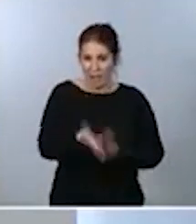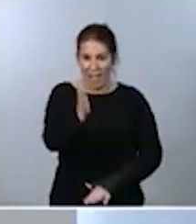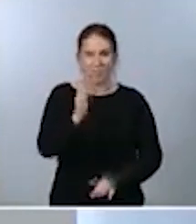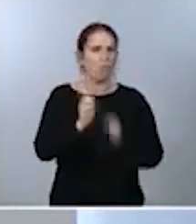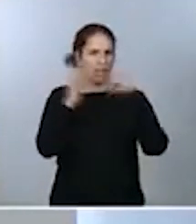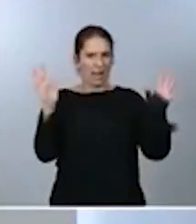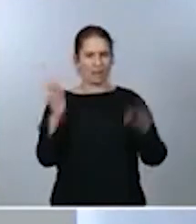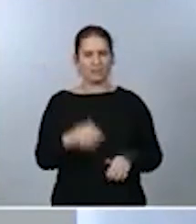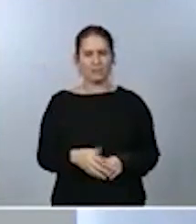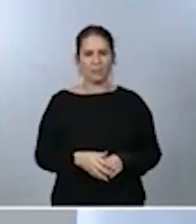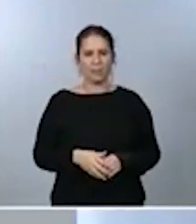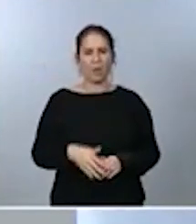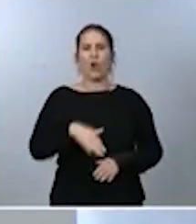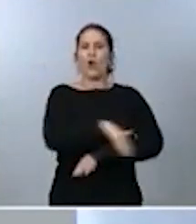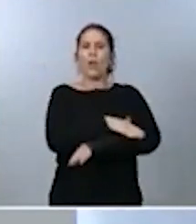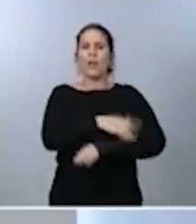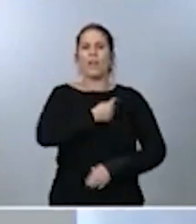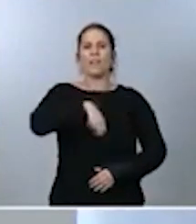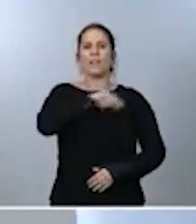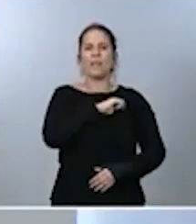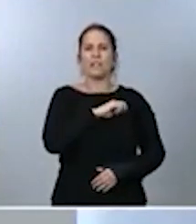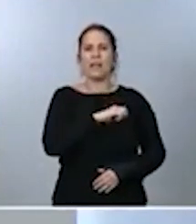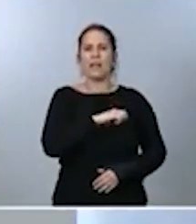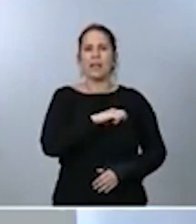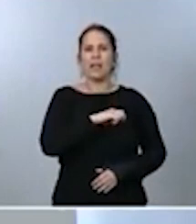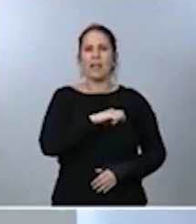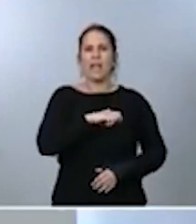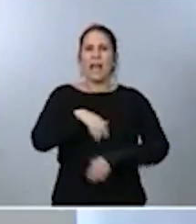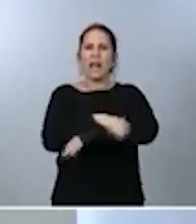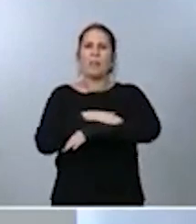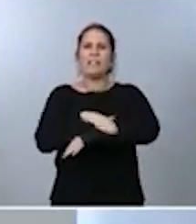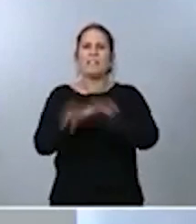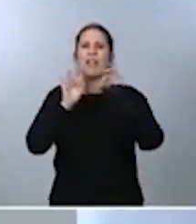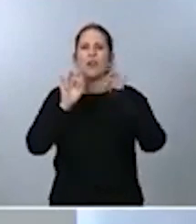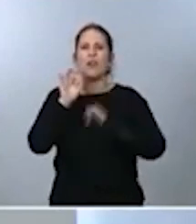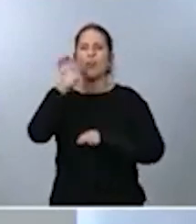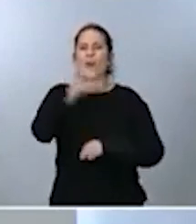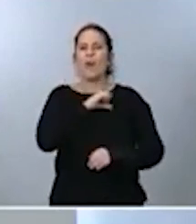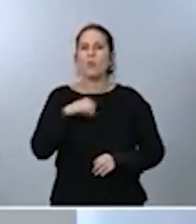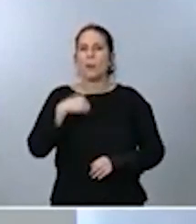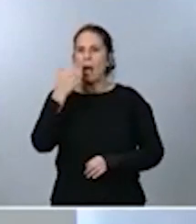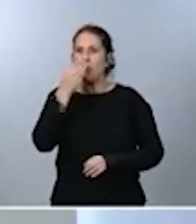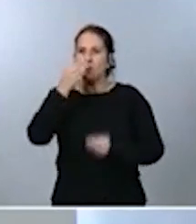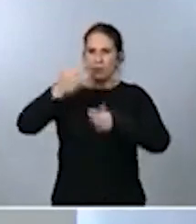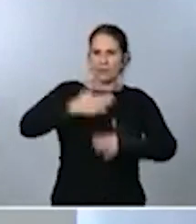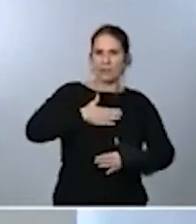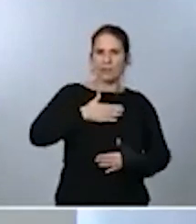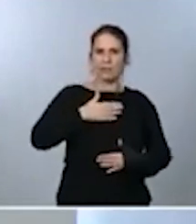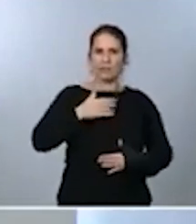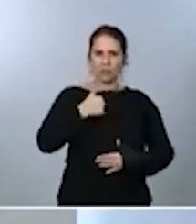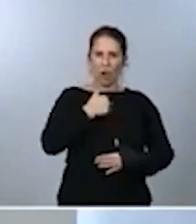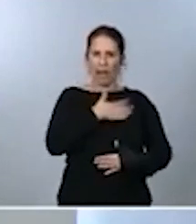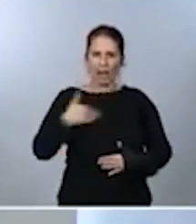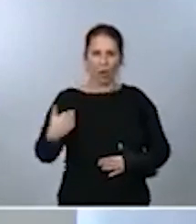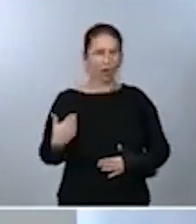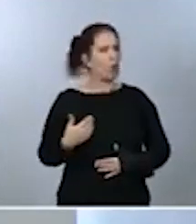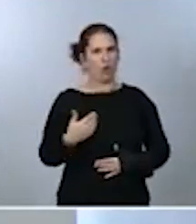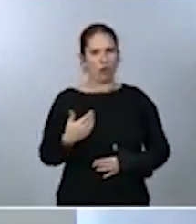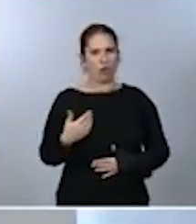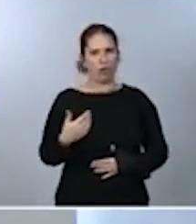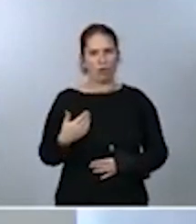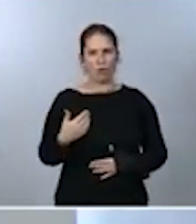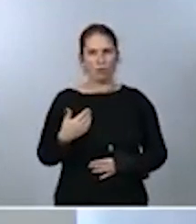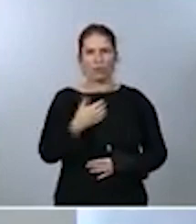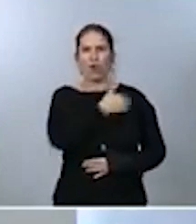de España no quiere sustituir a ninguna administración. No estamos ni queremos sustituir a ninguna administración. Lo que queremos es coordinarlas